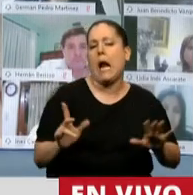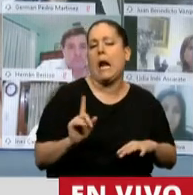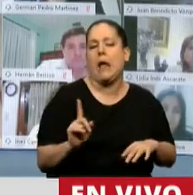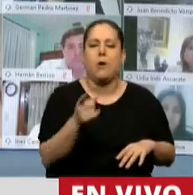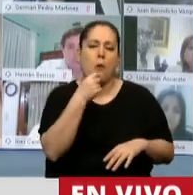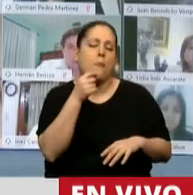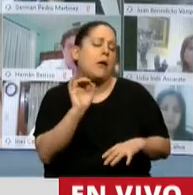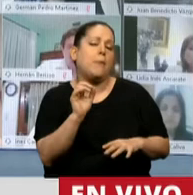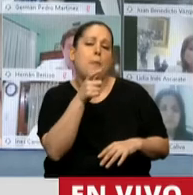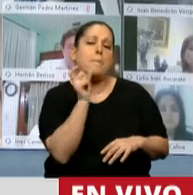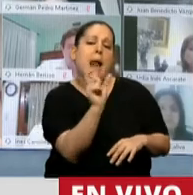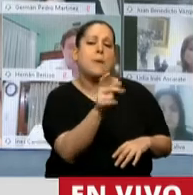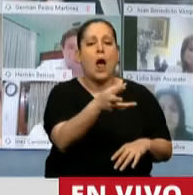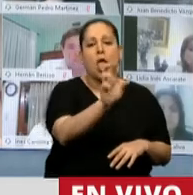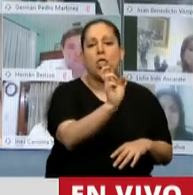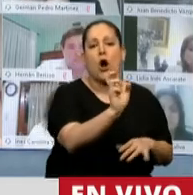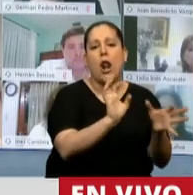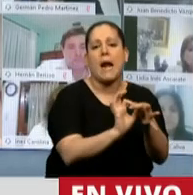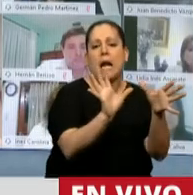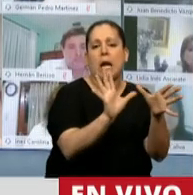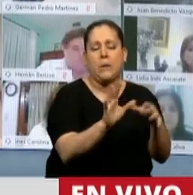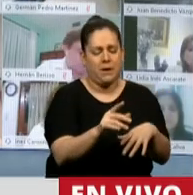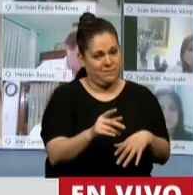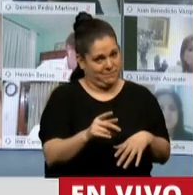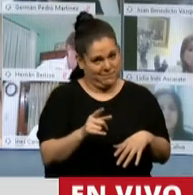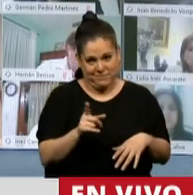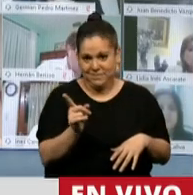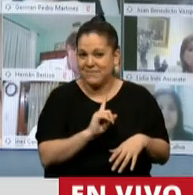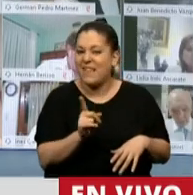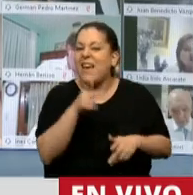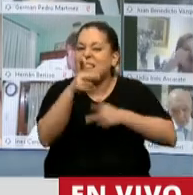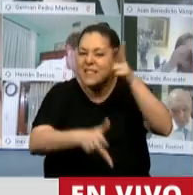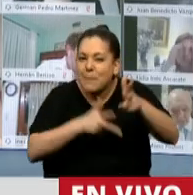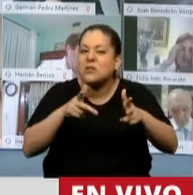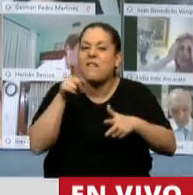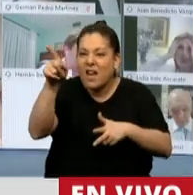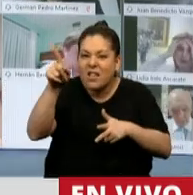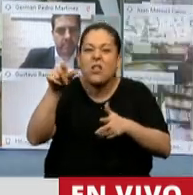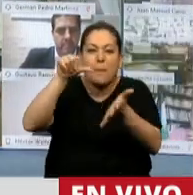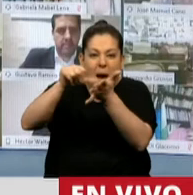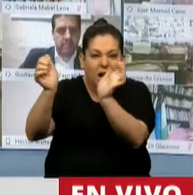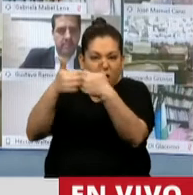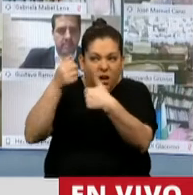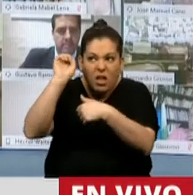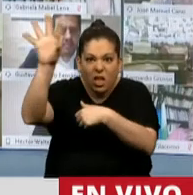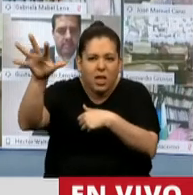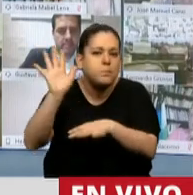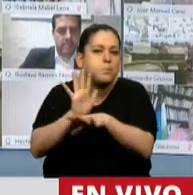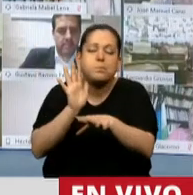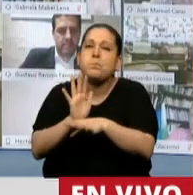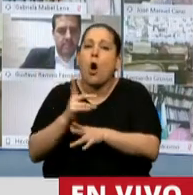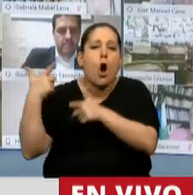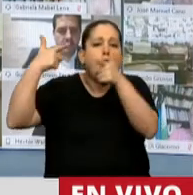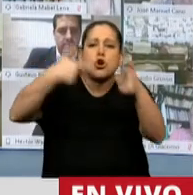de dólar libre. No, señoras y señores, estamos hablando de cloacas fiscales. De robo a mano